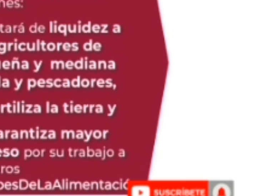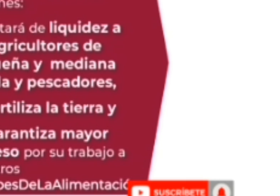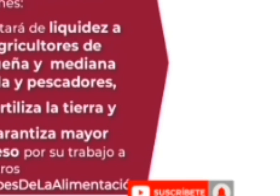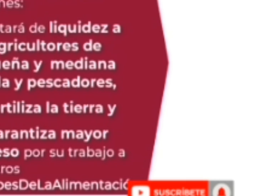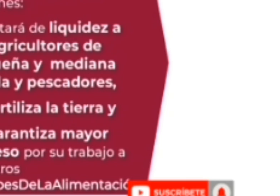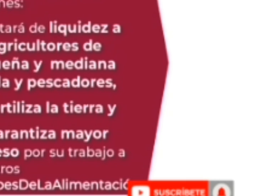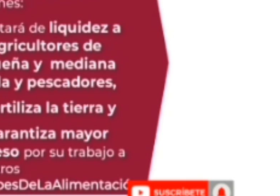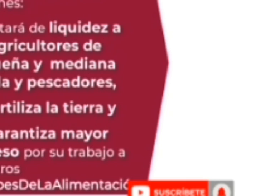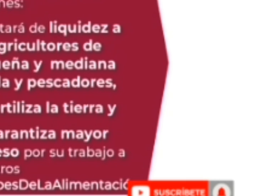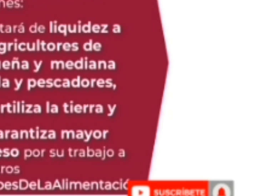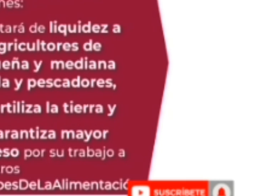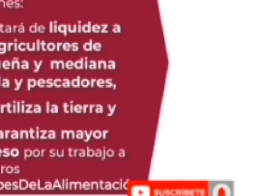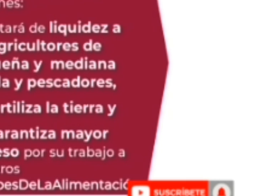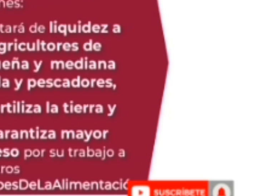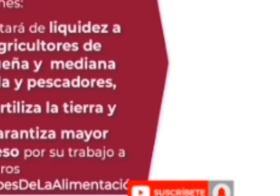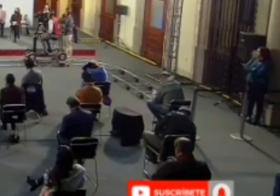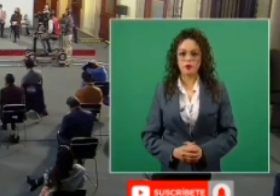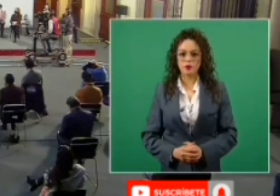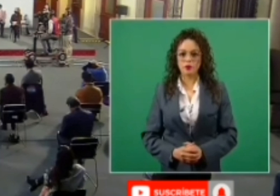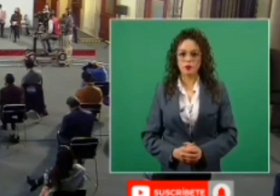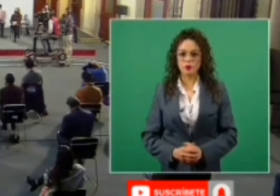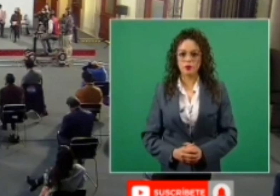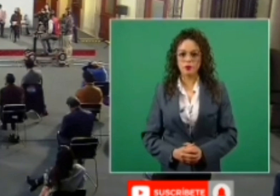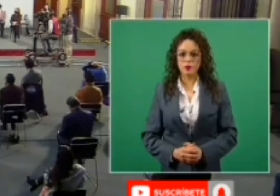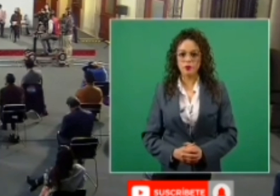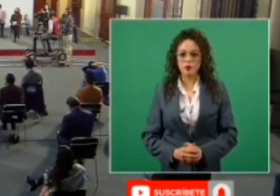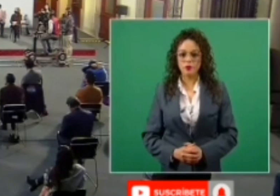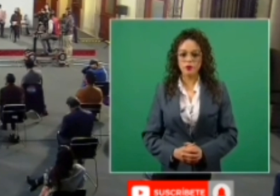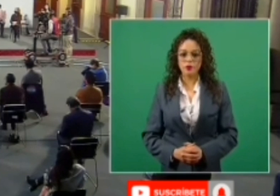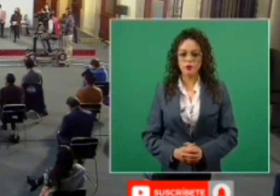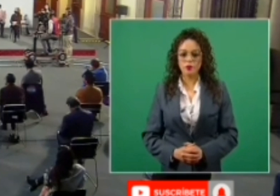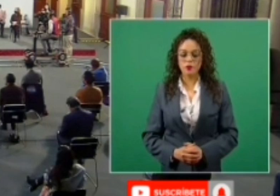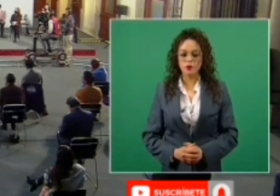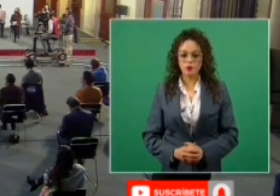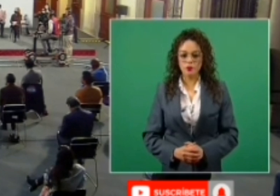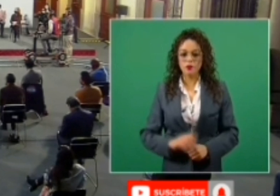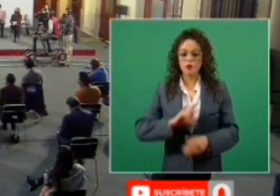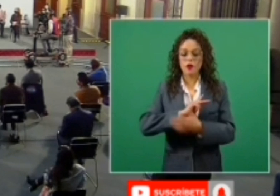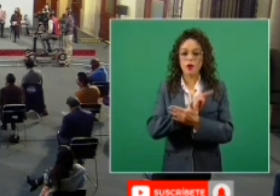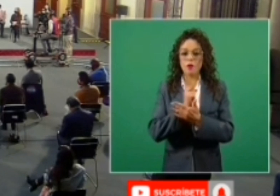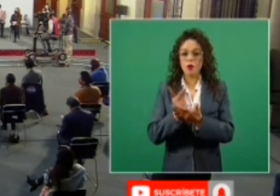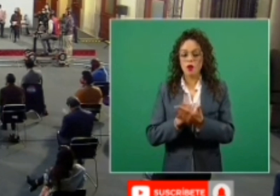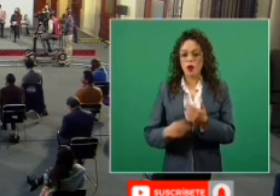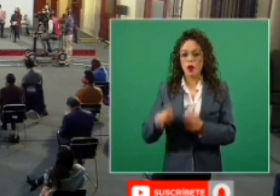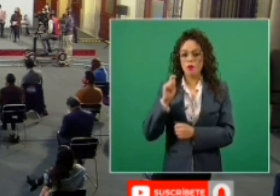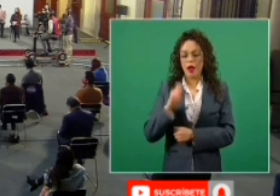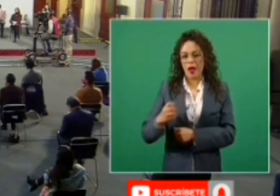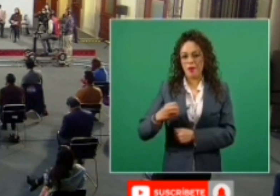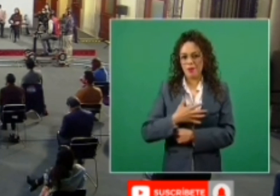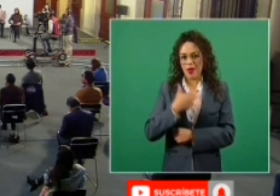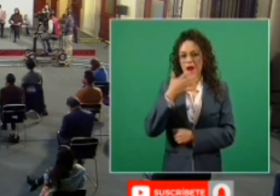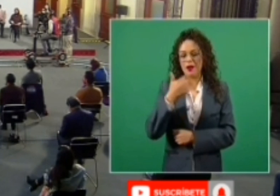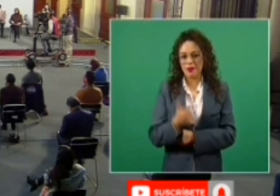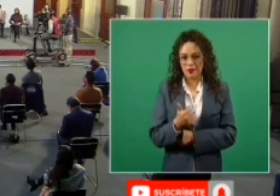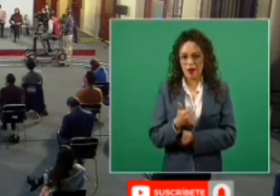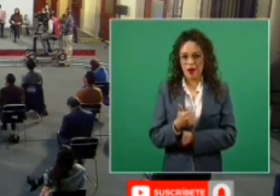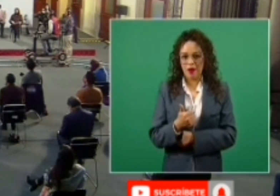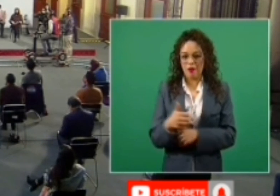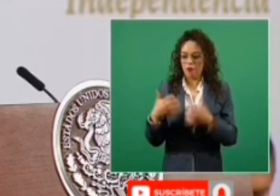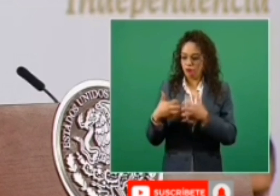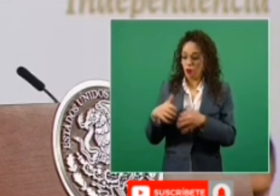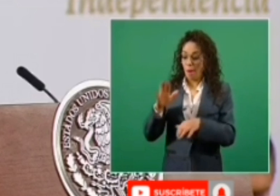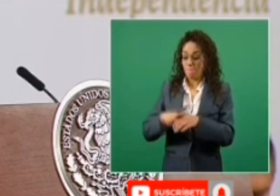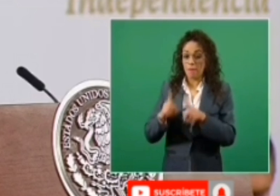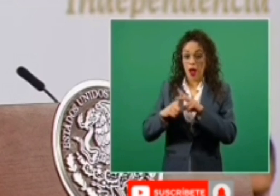más necesitadas. Siguiente, por favor. Nuestros programas, producción para el bienestar, es el programa con mayores recursos,